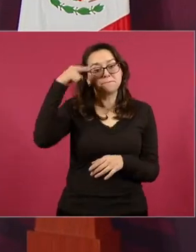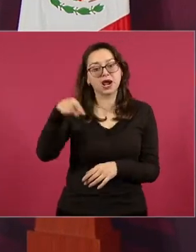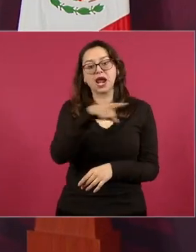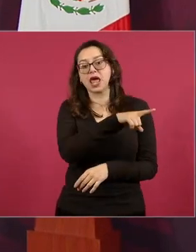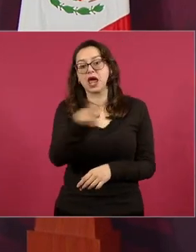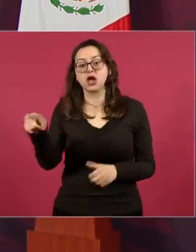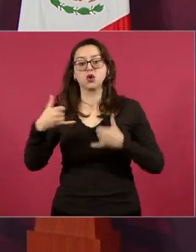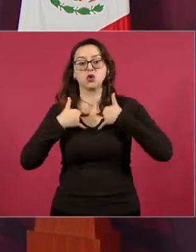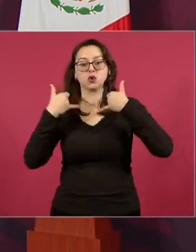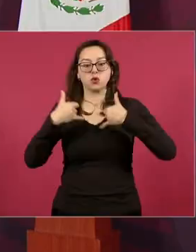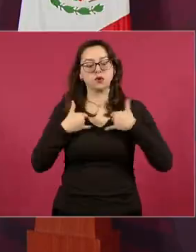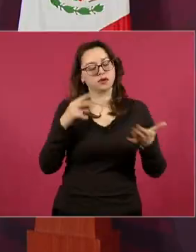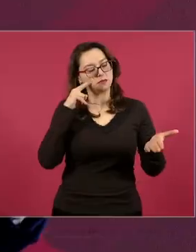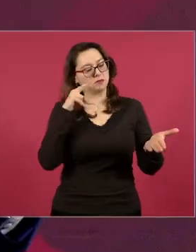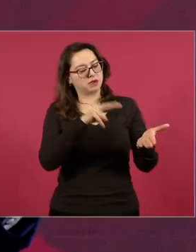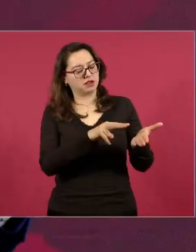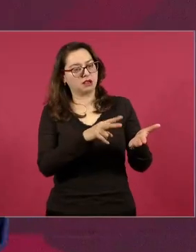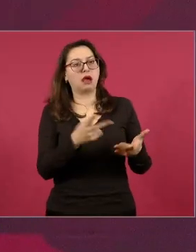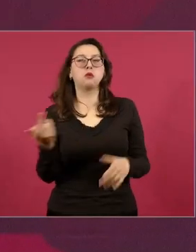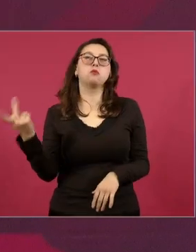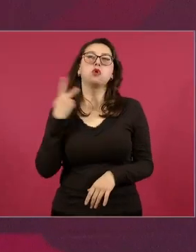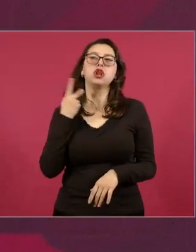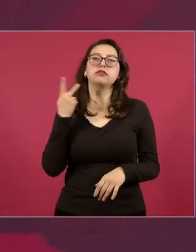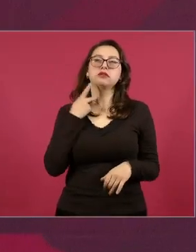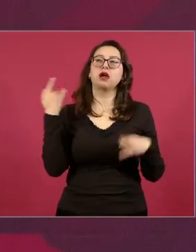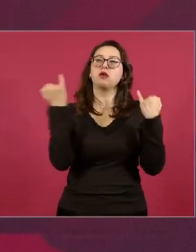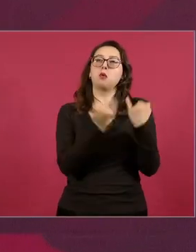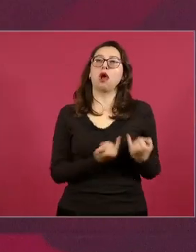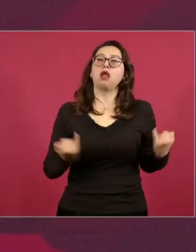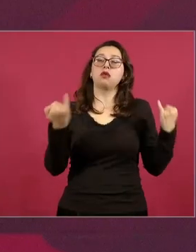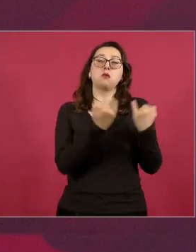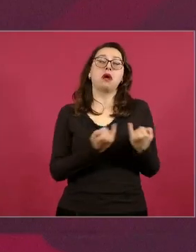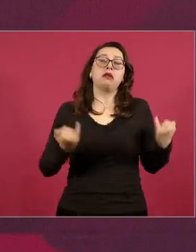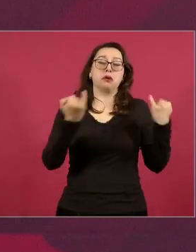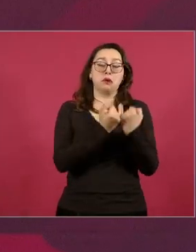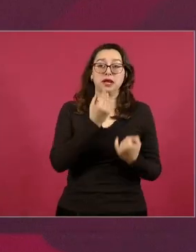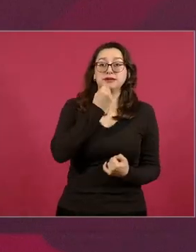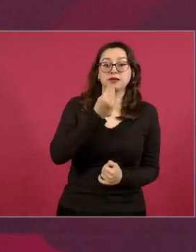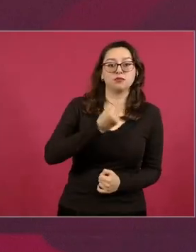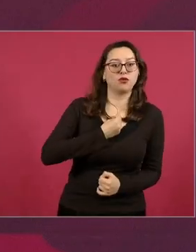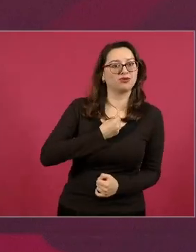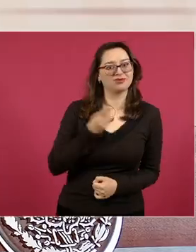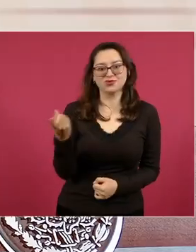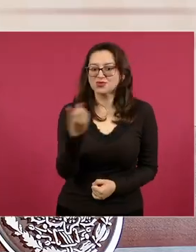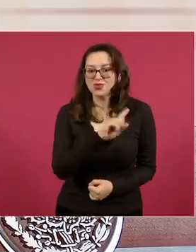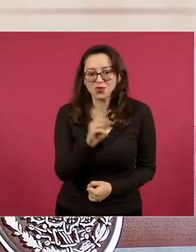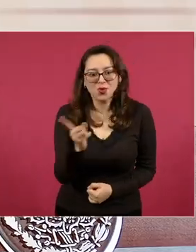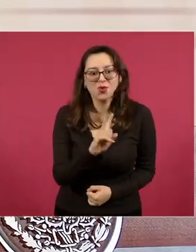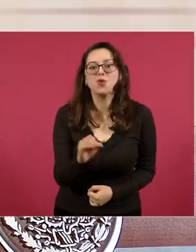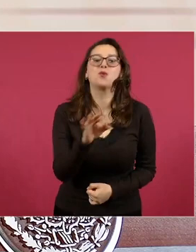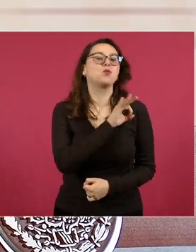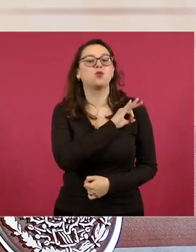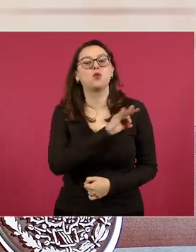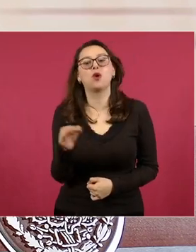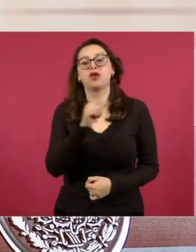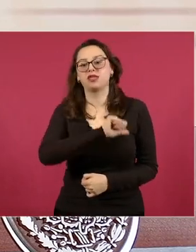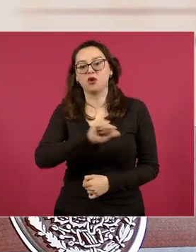de cómo si hay de otra que no nos manipulen